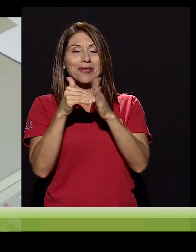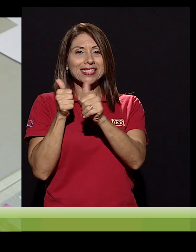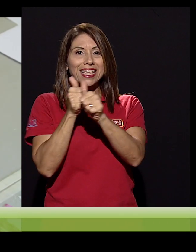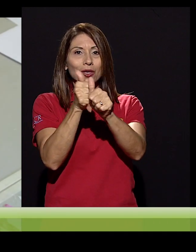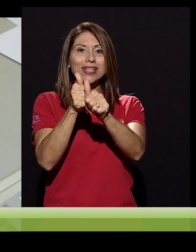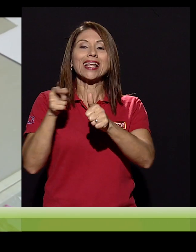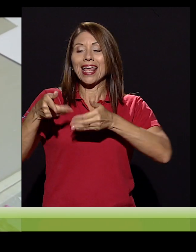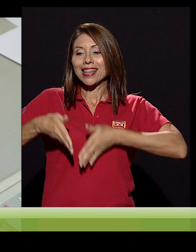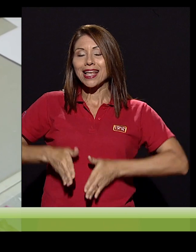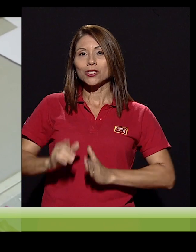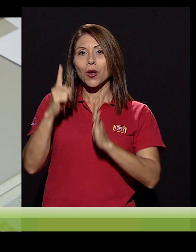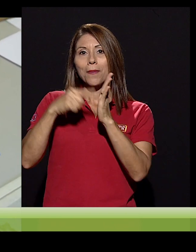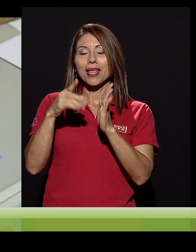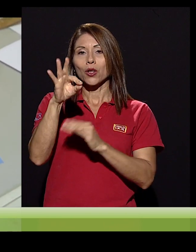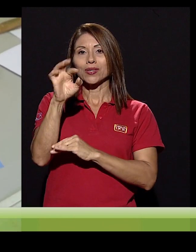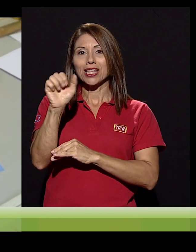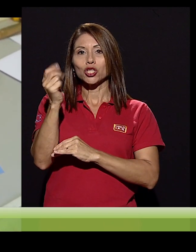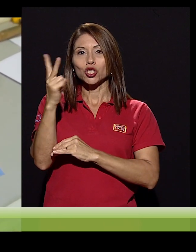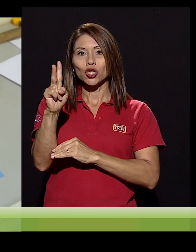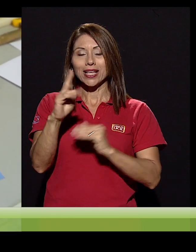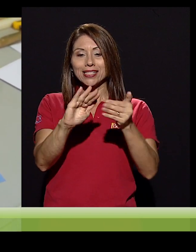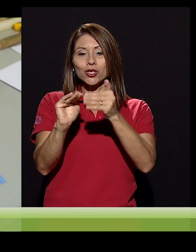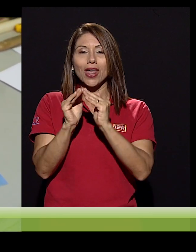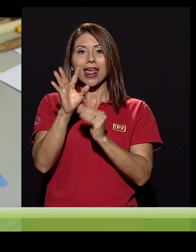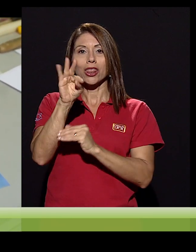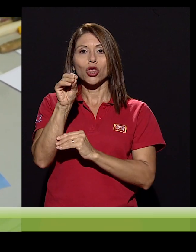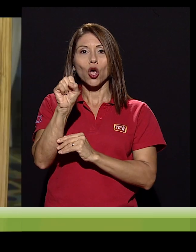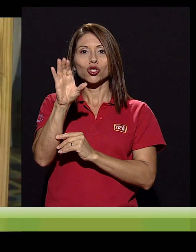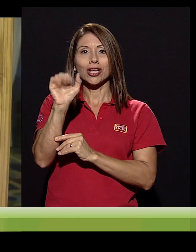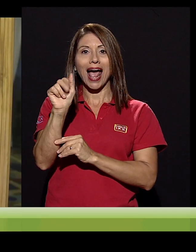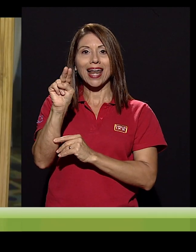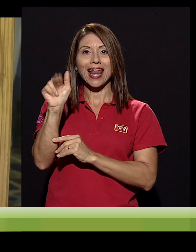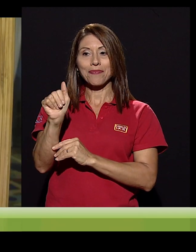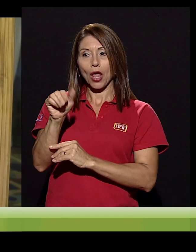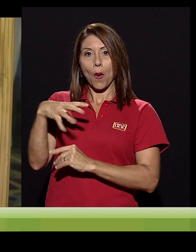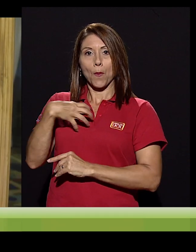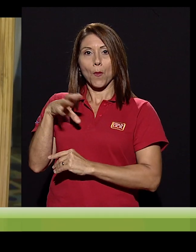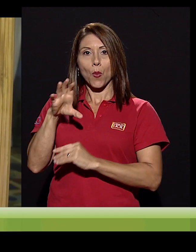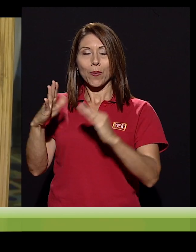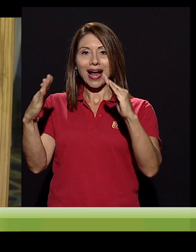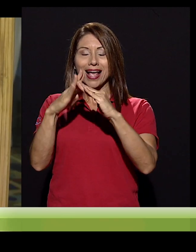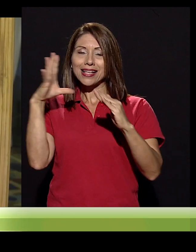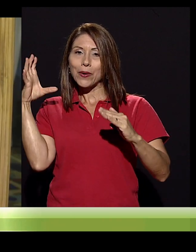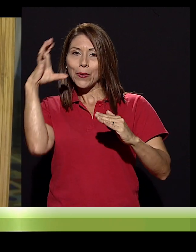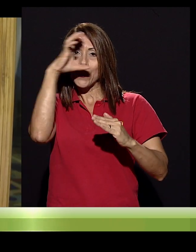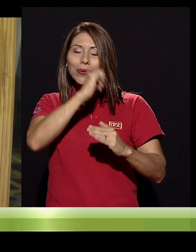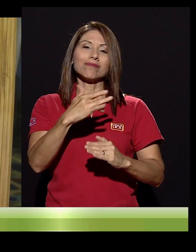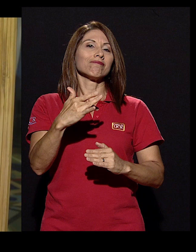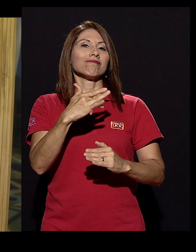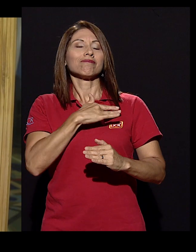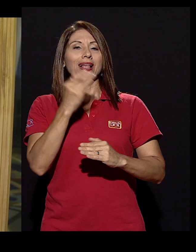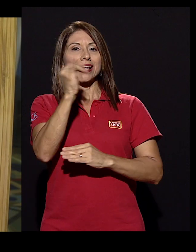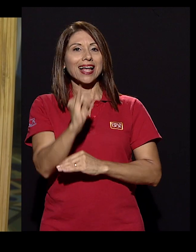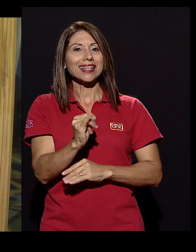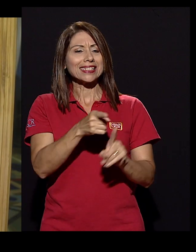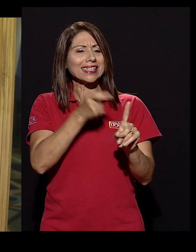Miquetti nació en 1912 en la ciudad toscana y fue en su propia casa en donde descubre su amor por las artes.